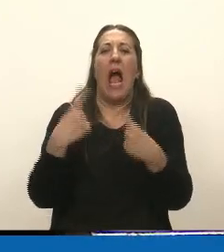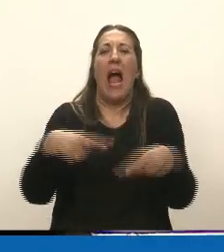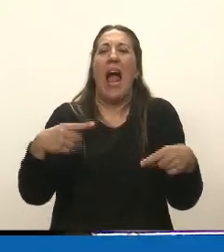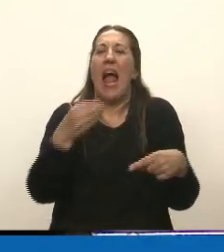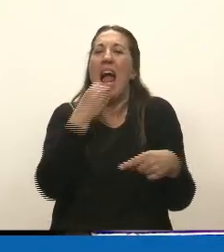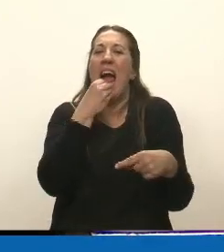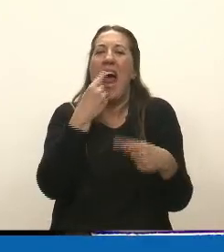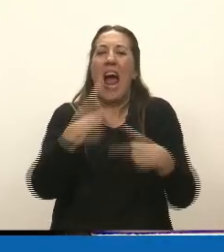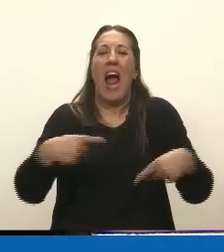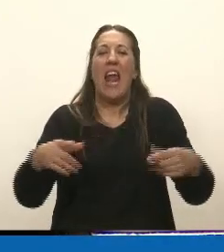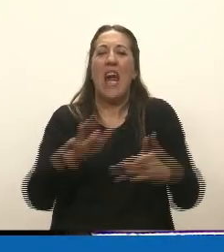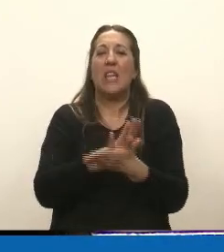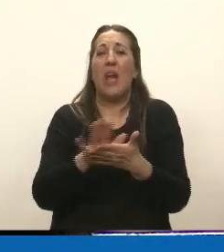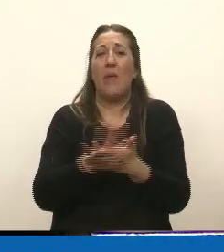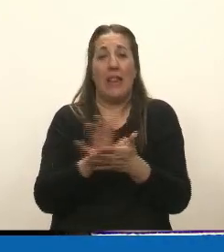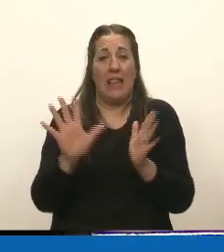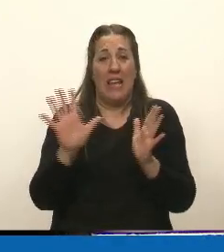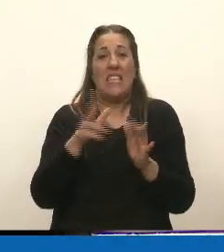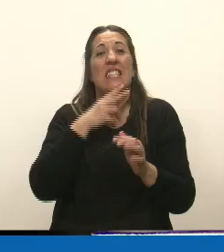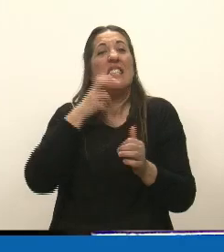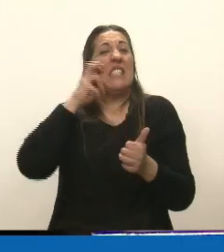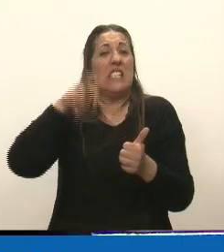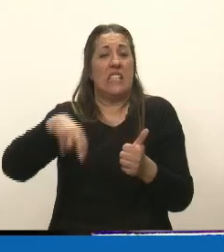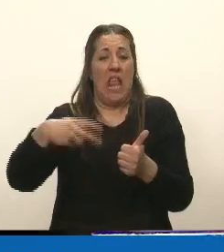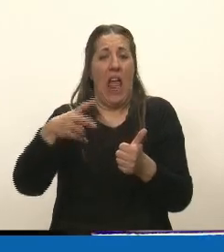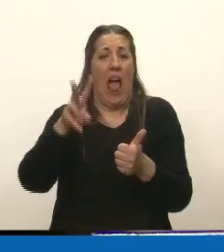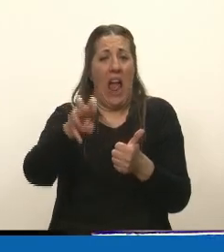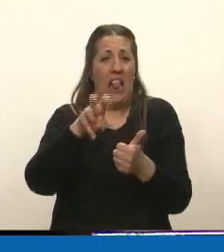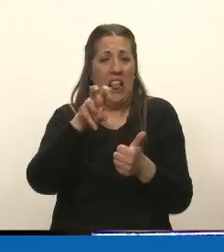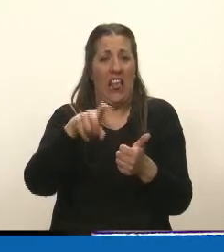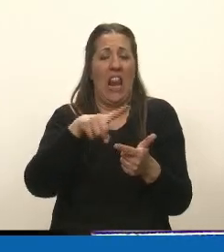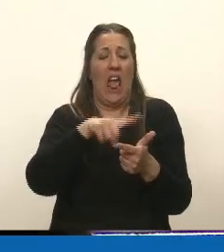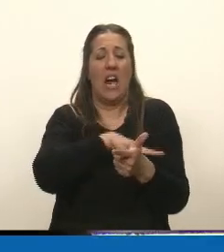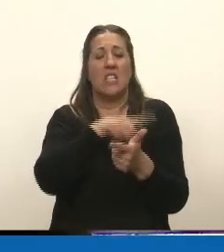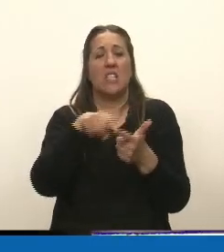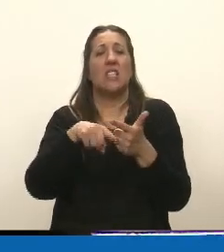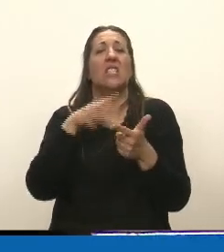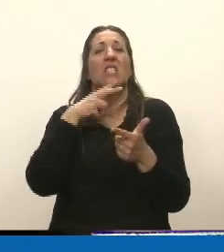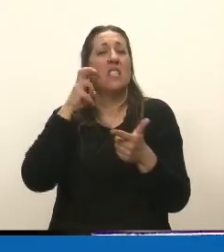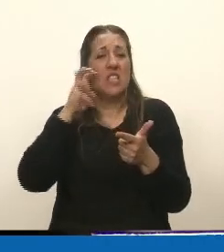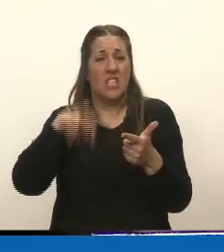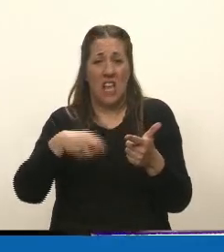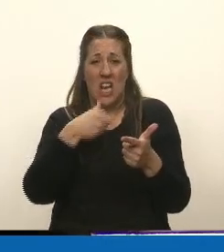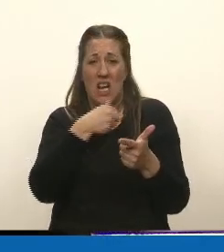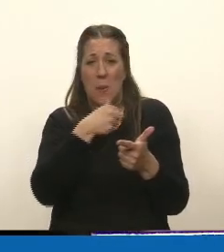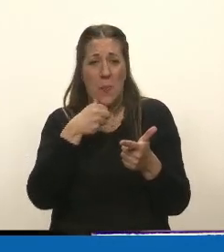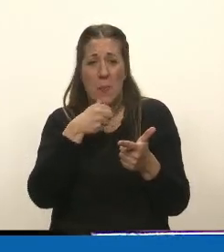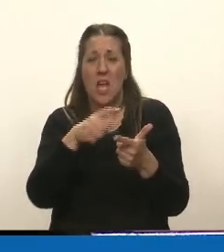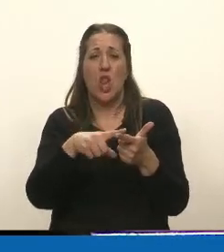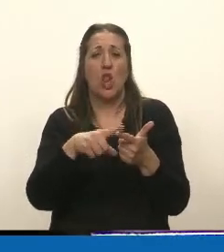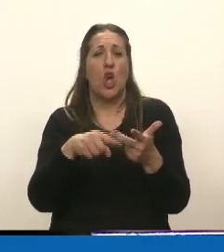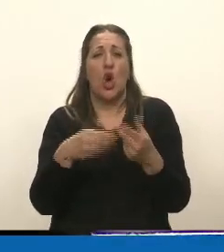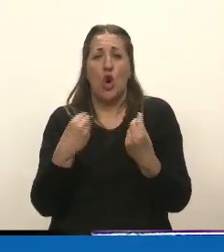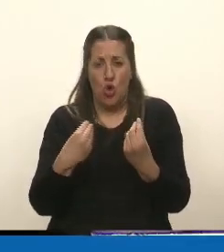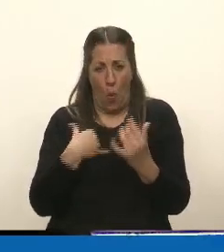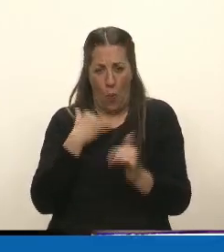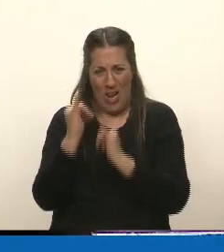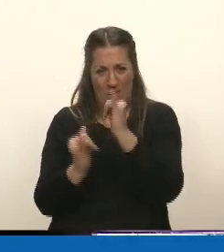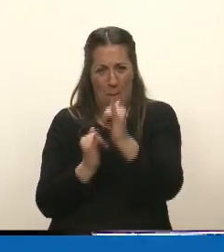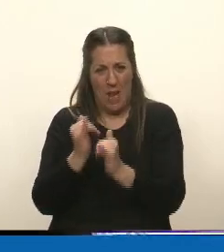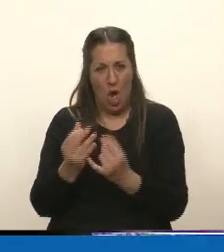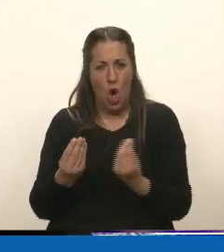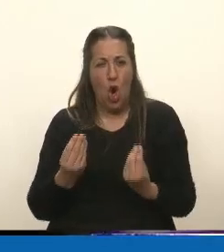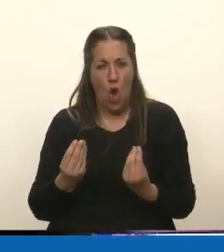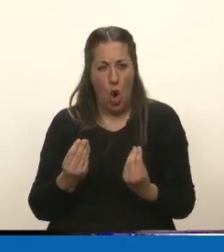informante, no incluye alquileres, incluye remedios? ¿Cómo le explico yo esto? ¿Cómo le explico yo a los jubilados esto? ¿Cómo se lo